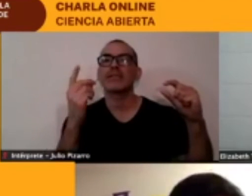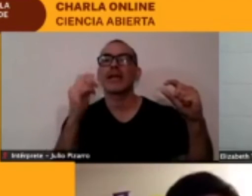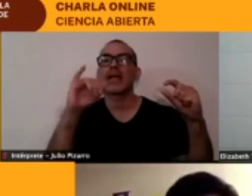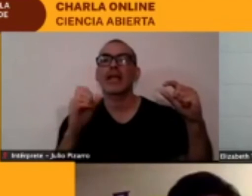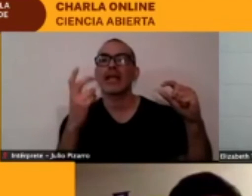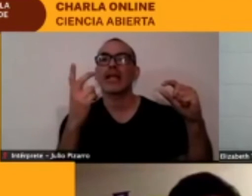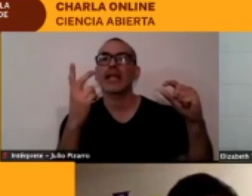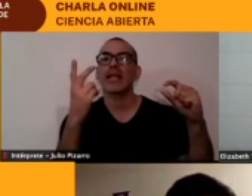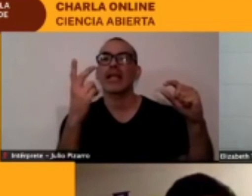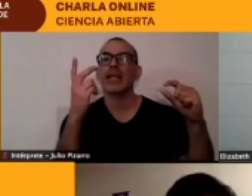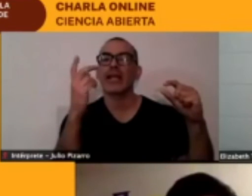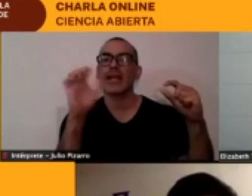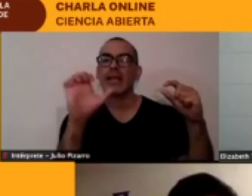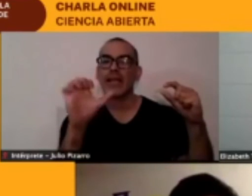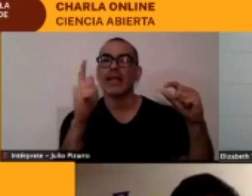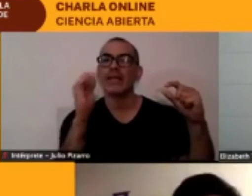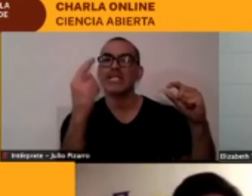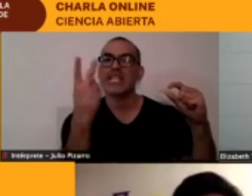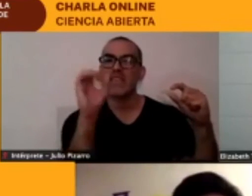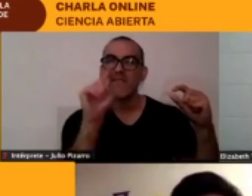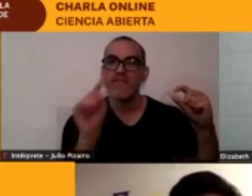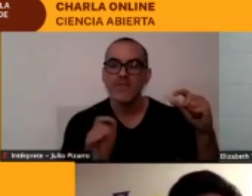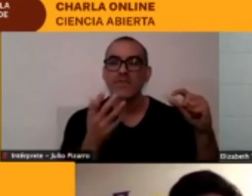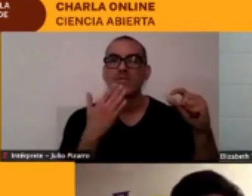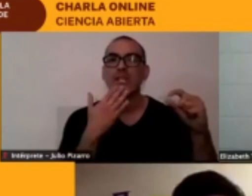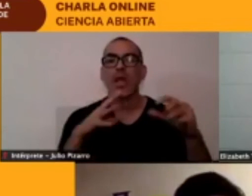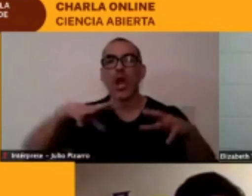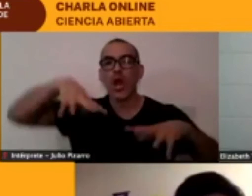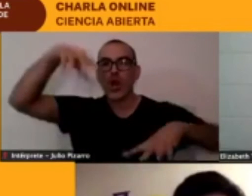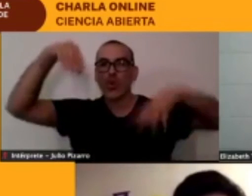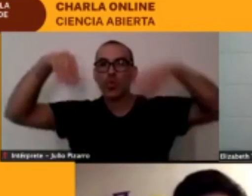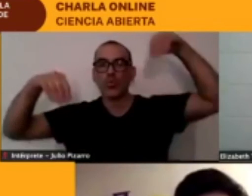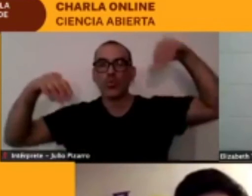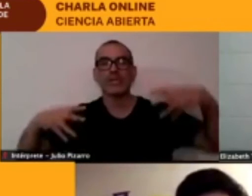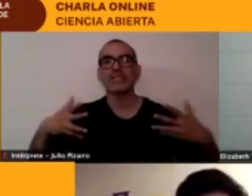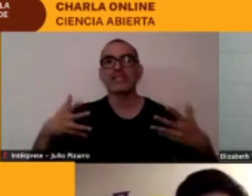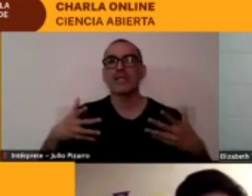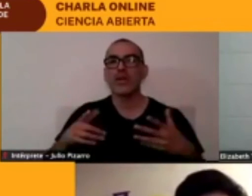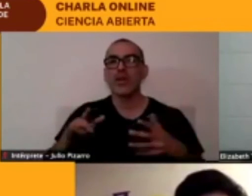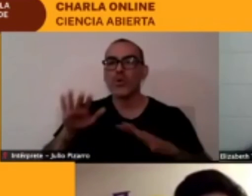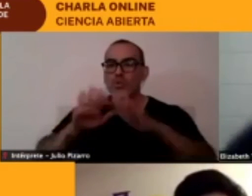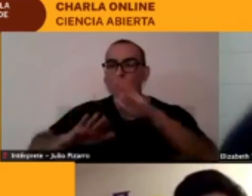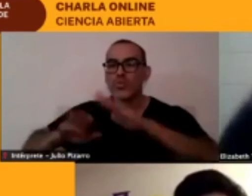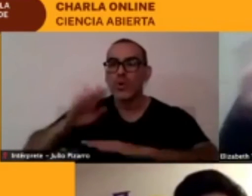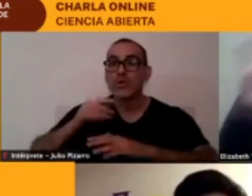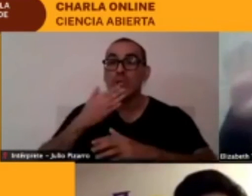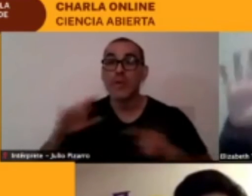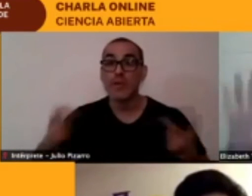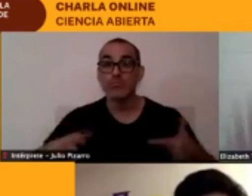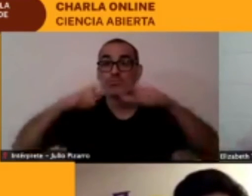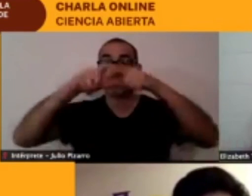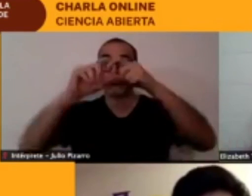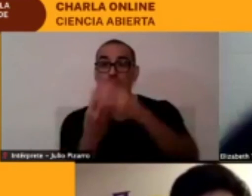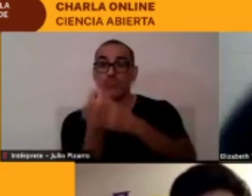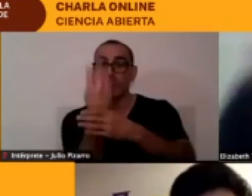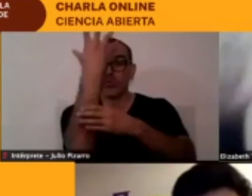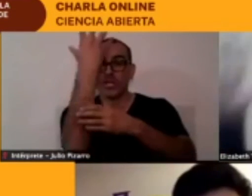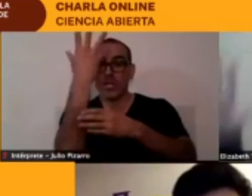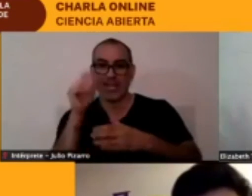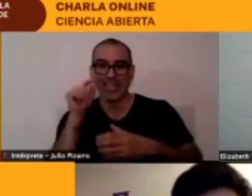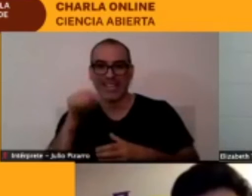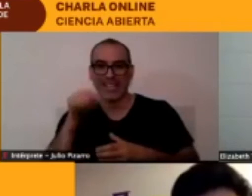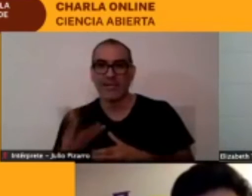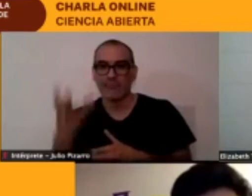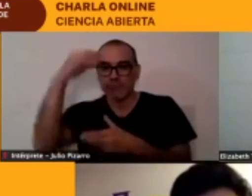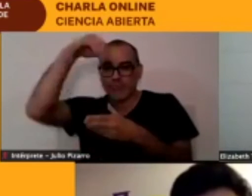también tiene que ver los cerros tutelares o o sus volcanes que son parte de de esa visión